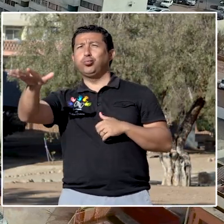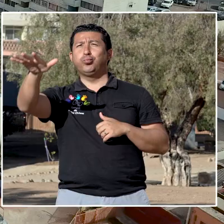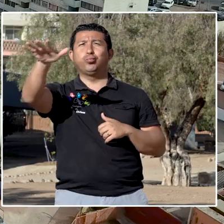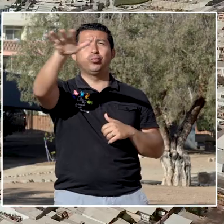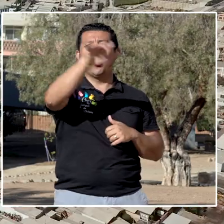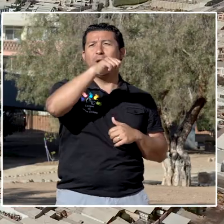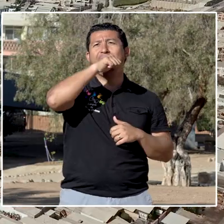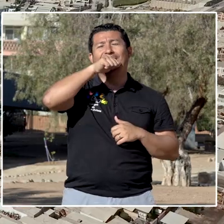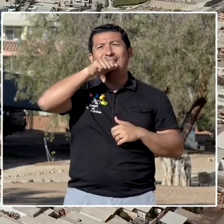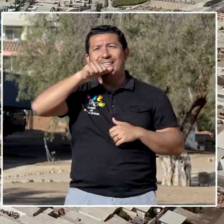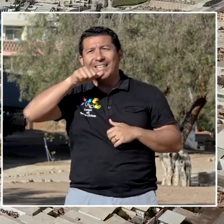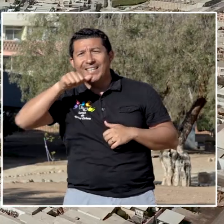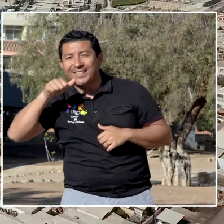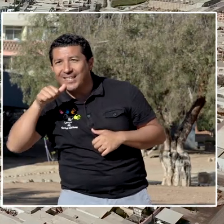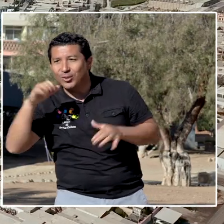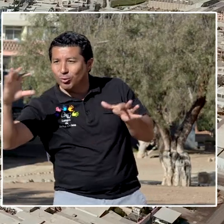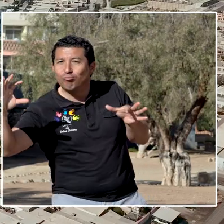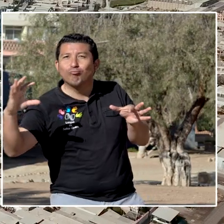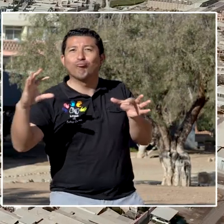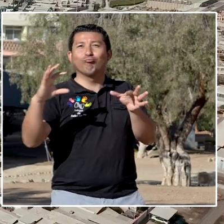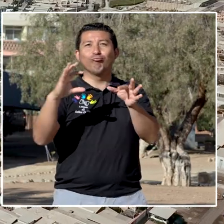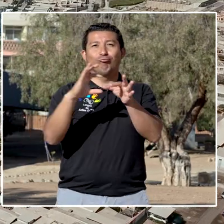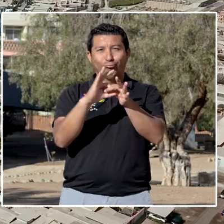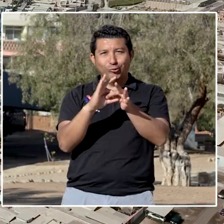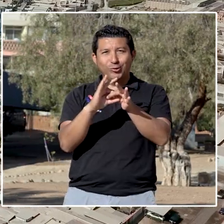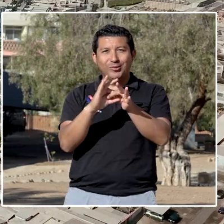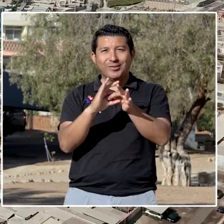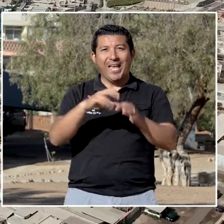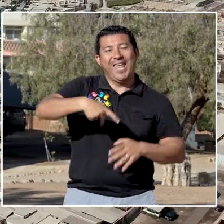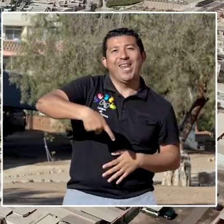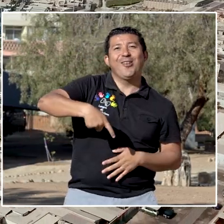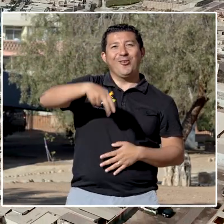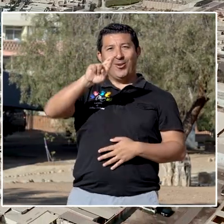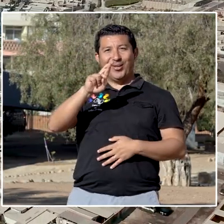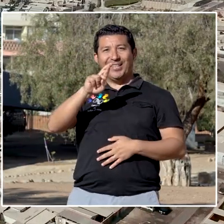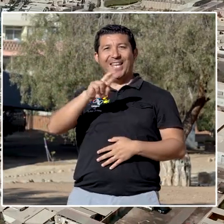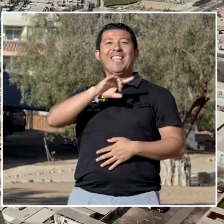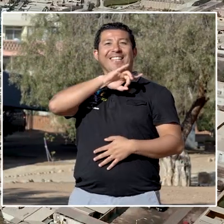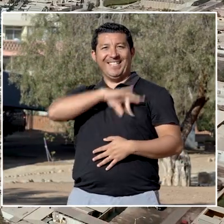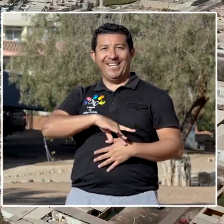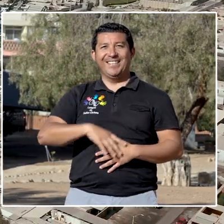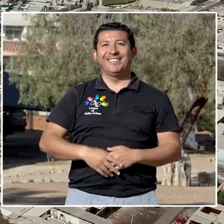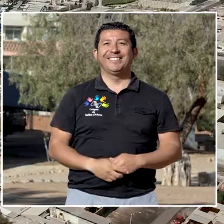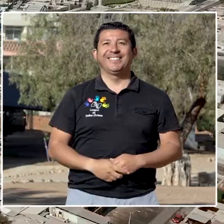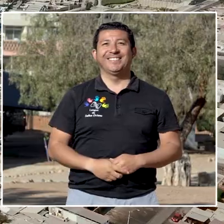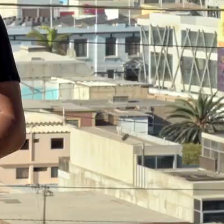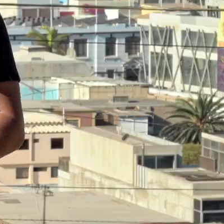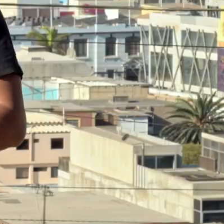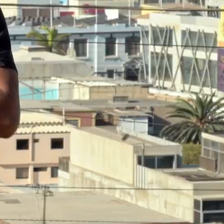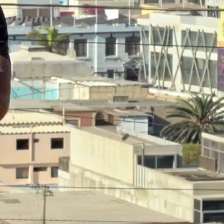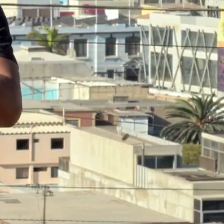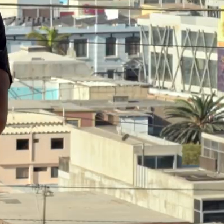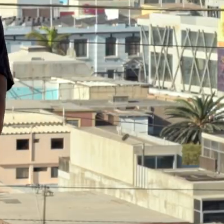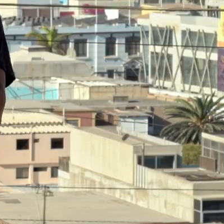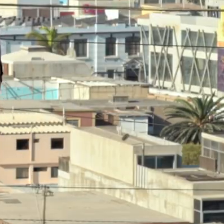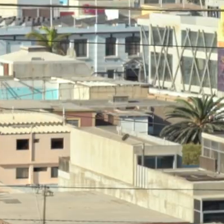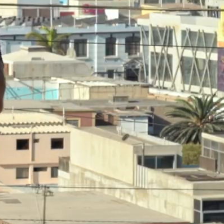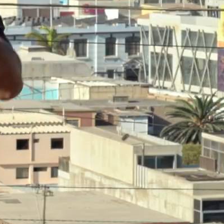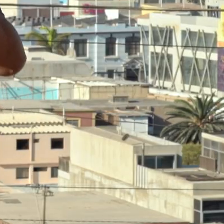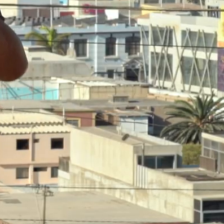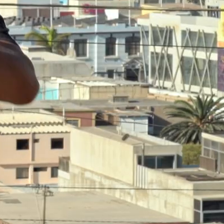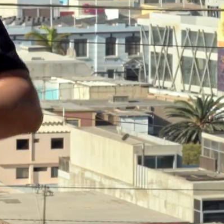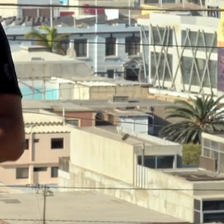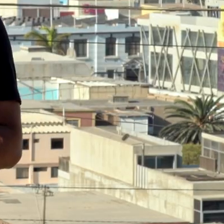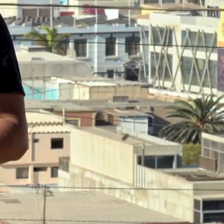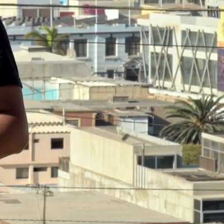con el entorno, para ofrecer una armonía con el paisaje desértico propio del norte chileno. En 1939